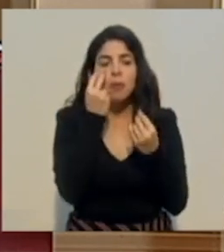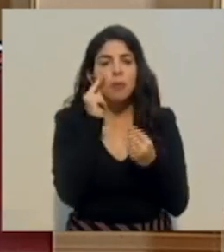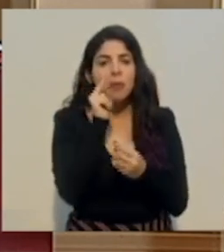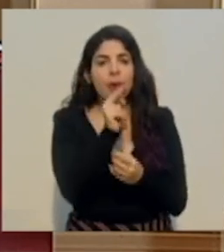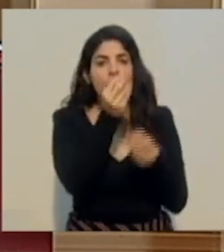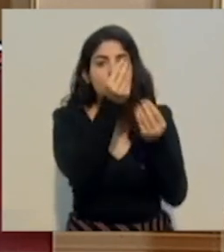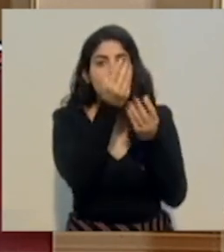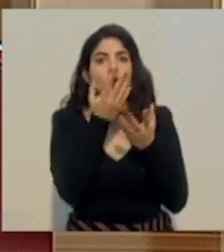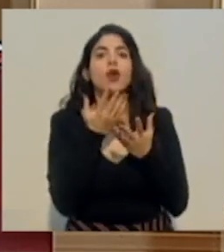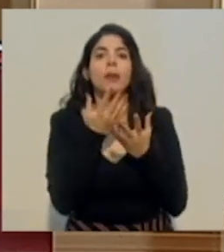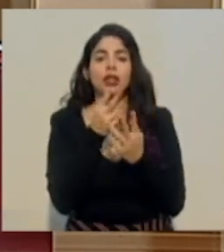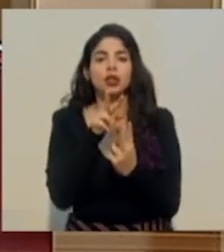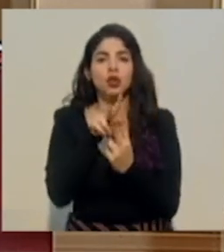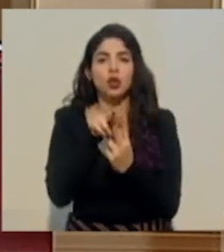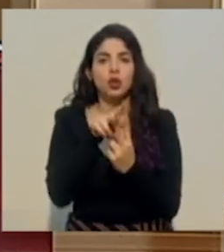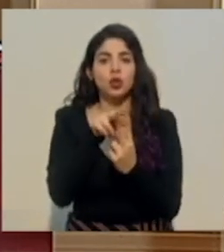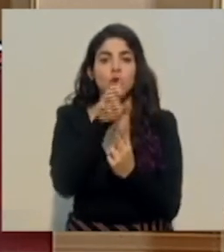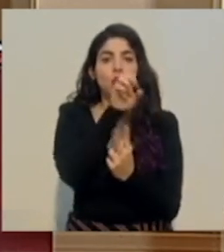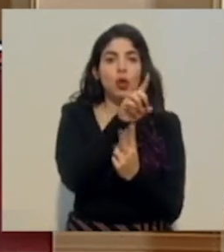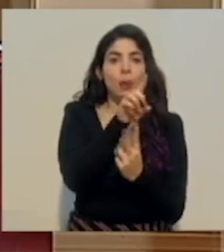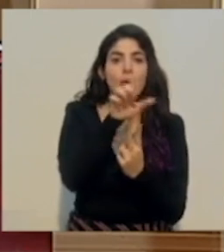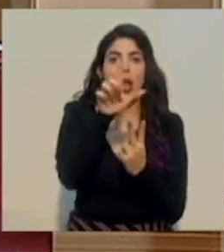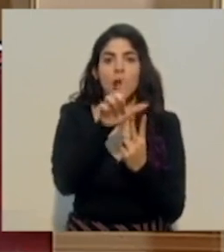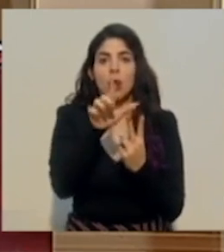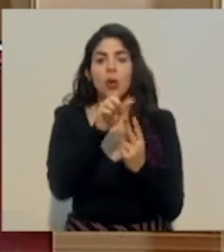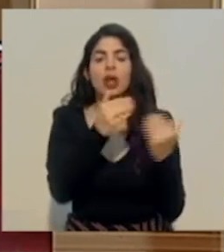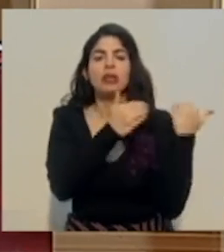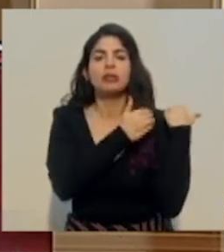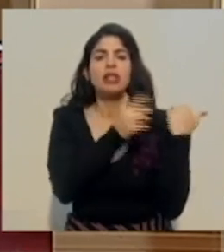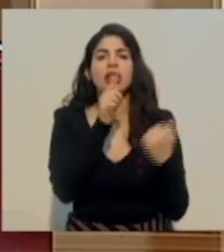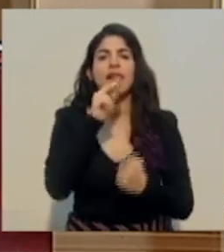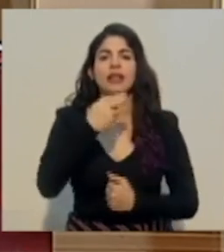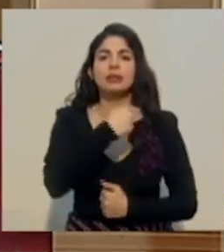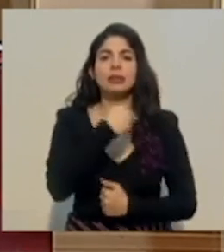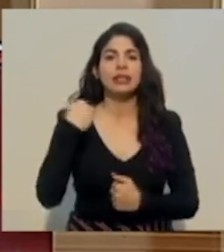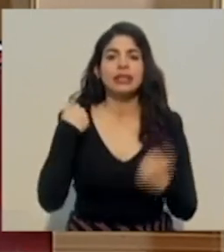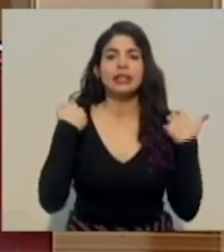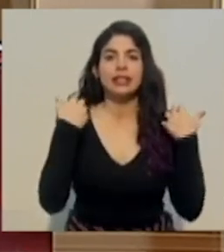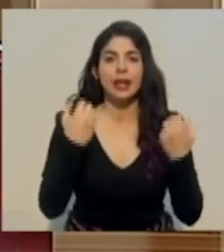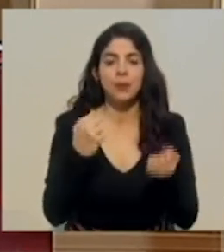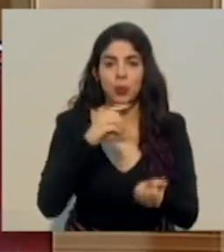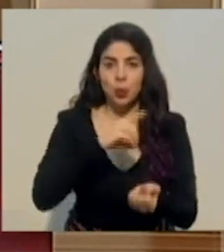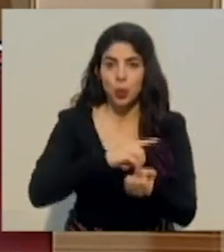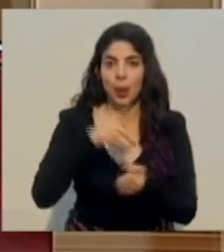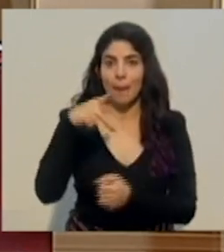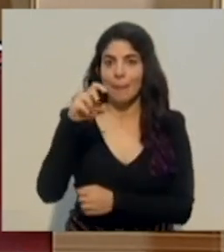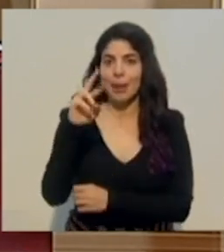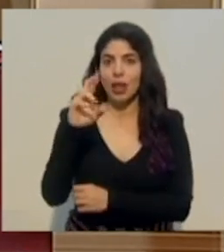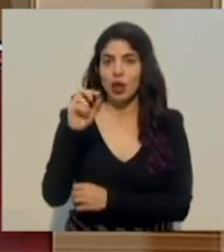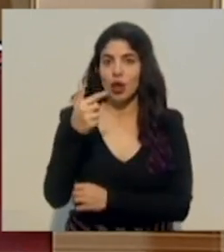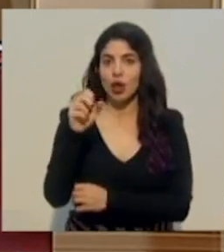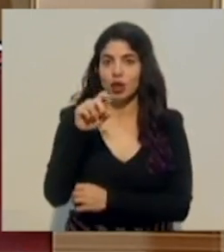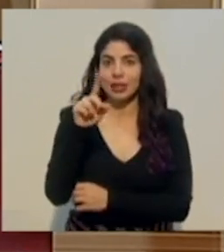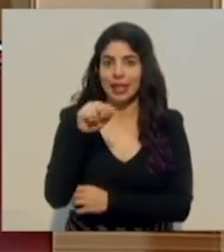epidemiológicos de domingo y lunes por parte del Viceministro de Salud, el doctor Pedro González.